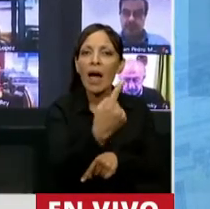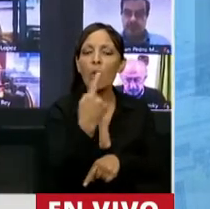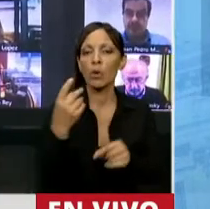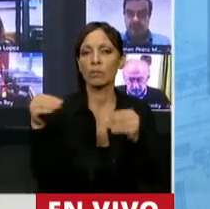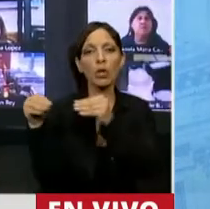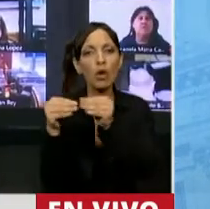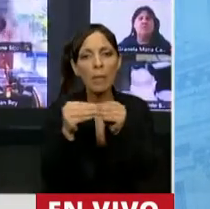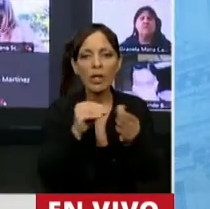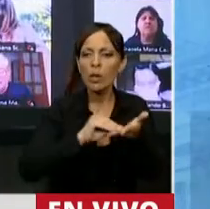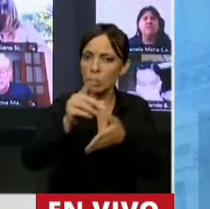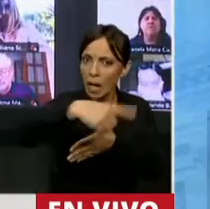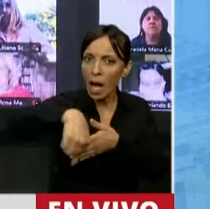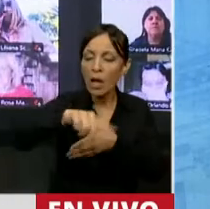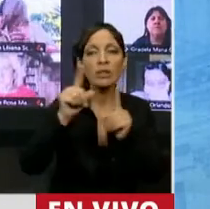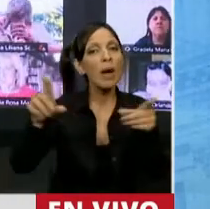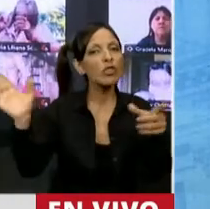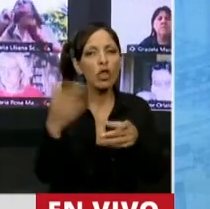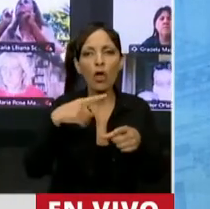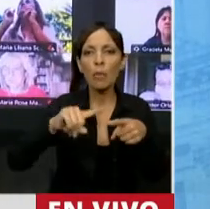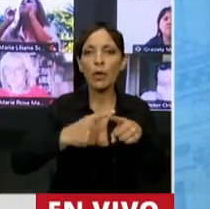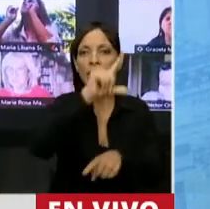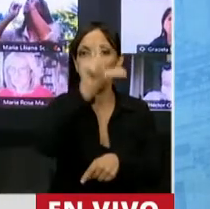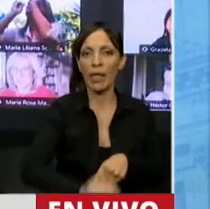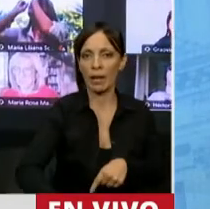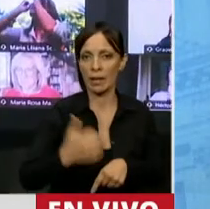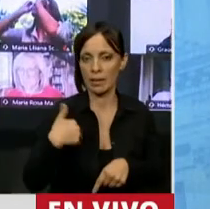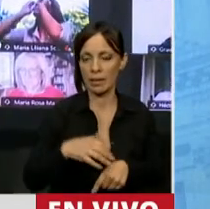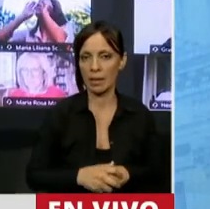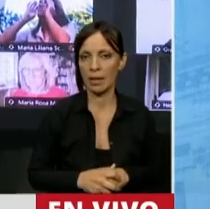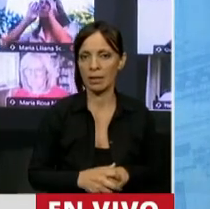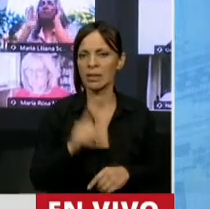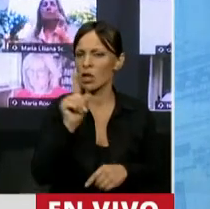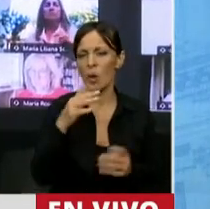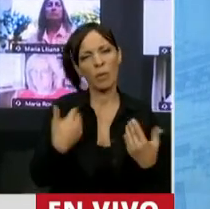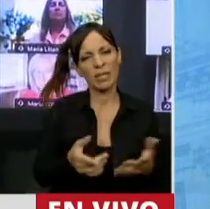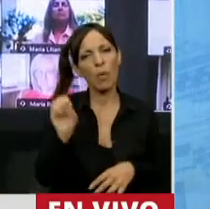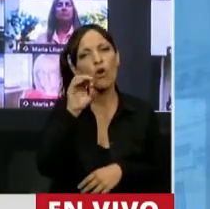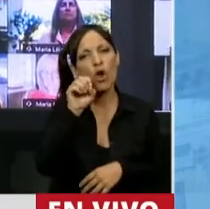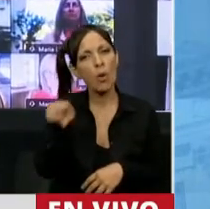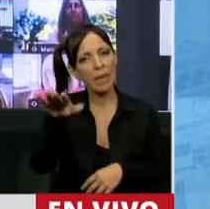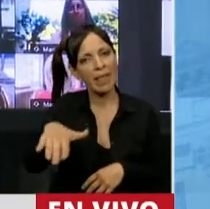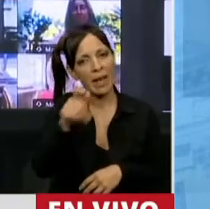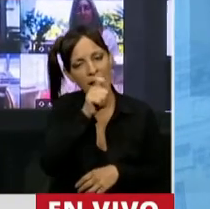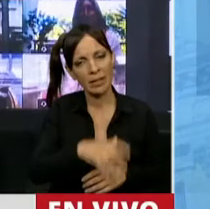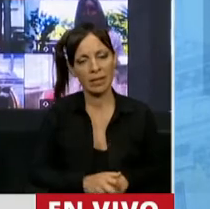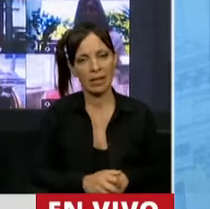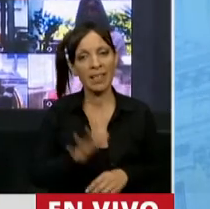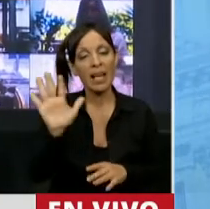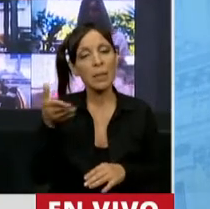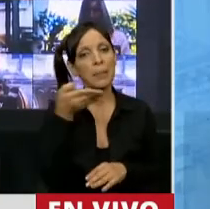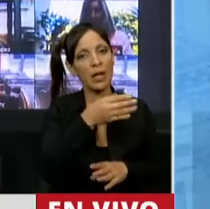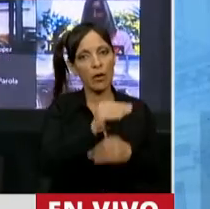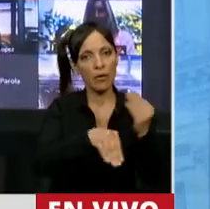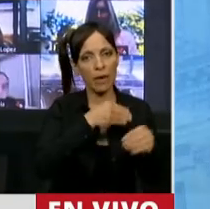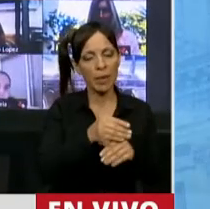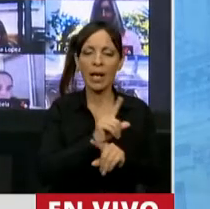compañeros diputados y a todos los políticos del país. No usemos a esta niña. Ese es el pedido que han hecho a sus familiares. Que